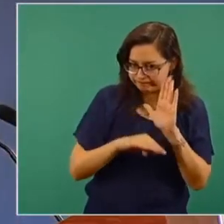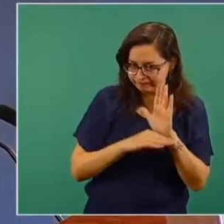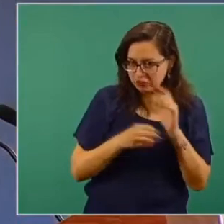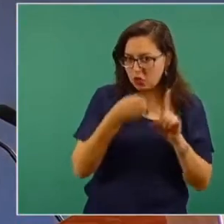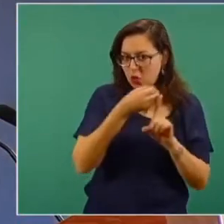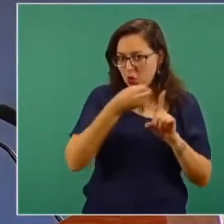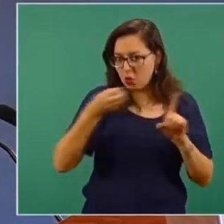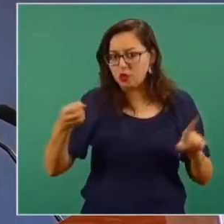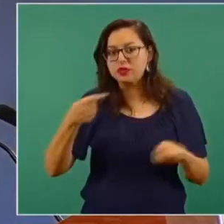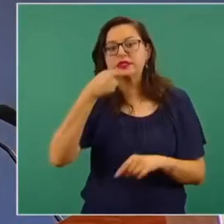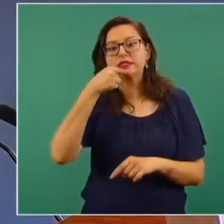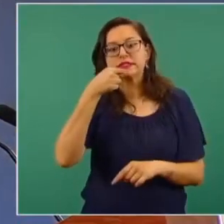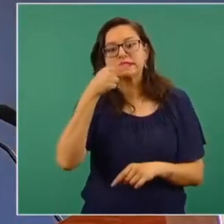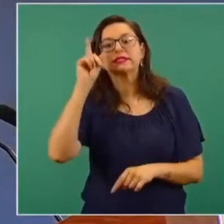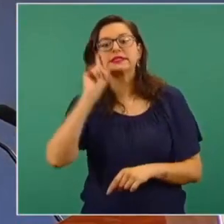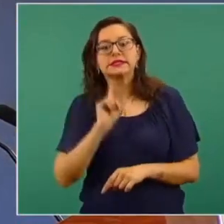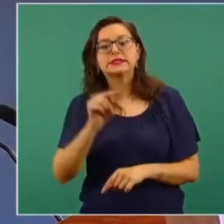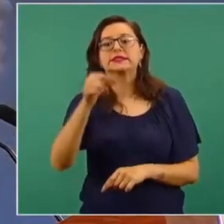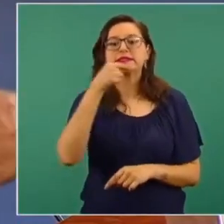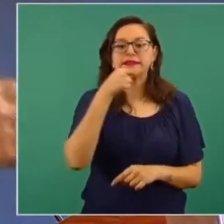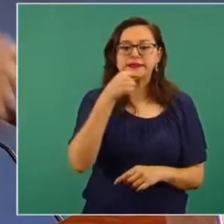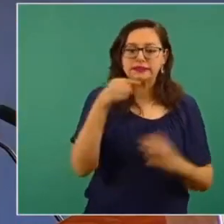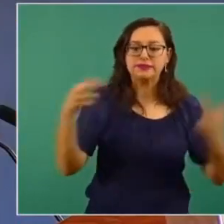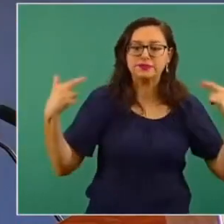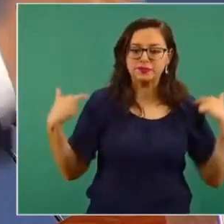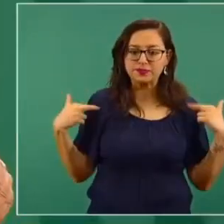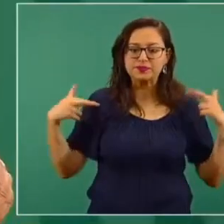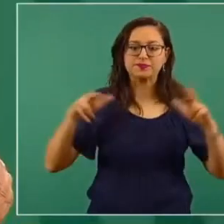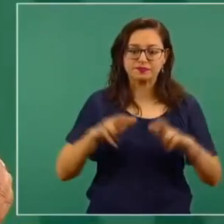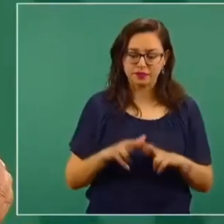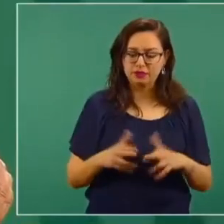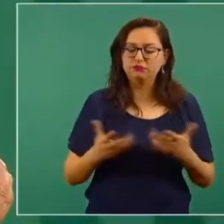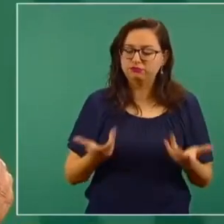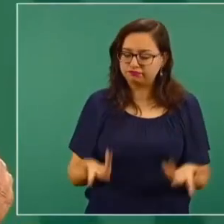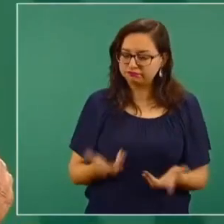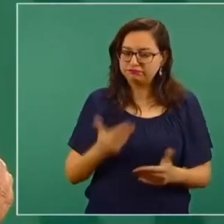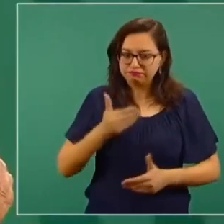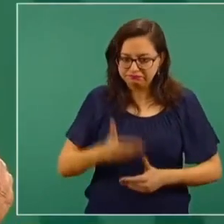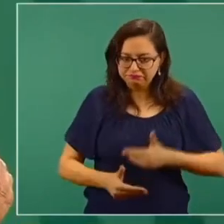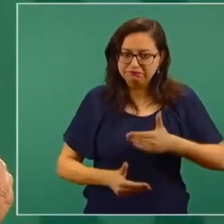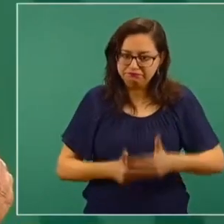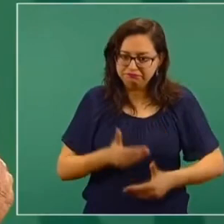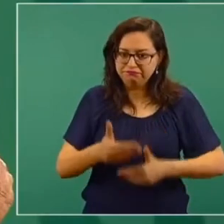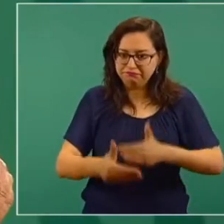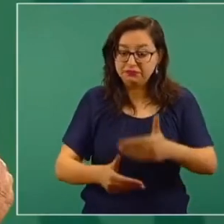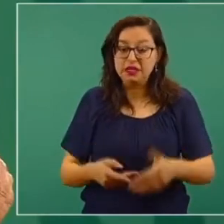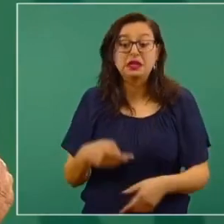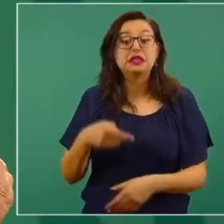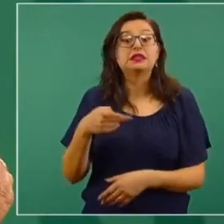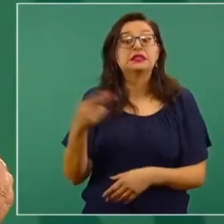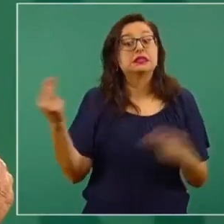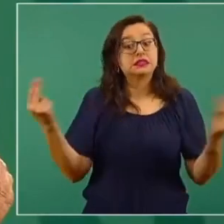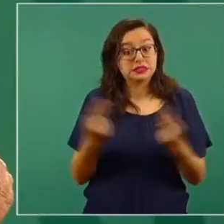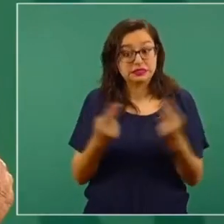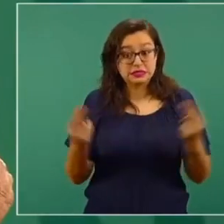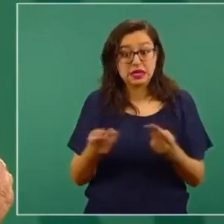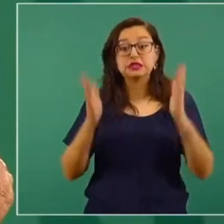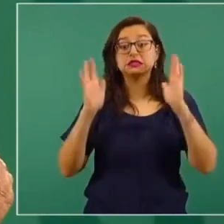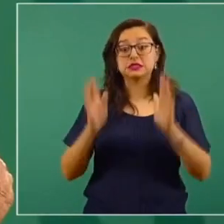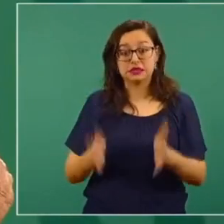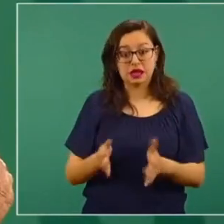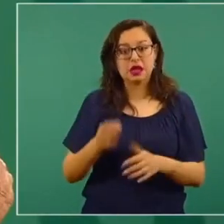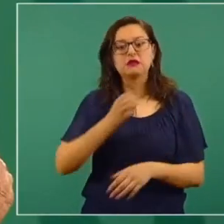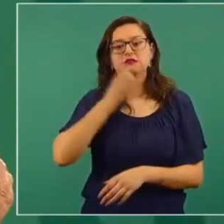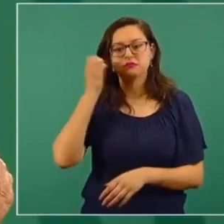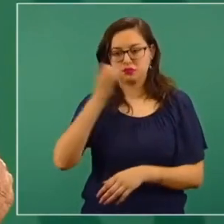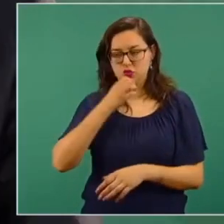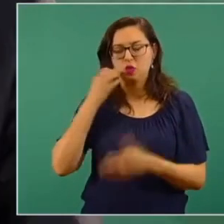las autoridades sanitarias las autoridades de la Secretaría de Educación Pública así es que ya vayan preparando preparando